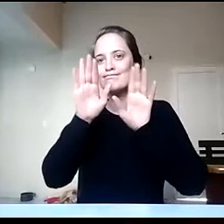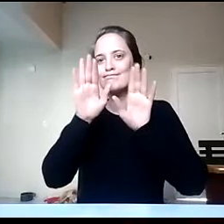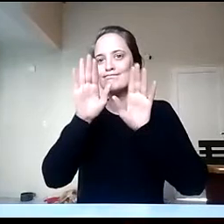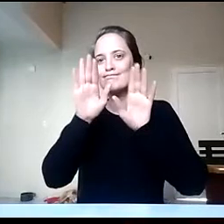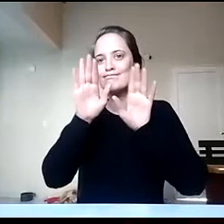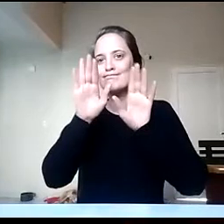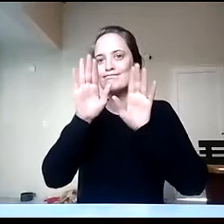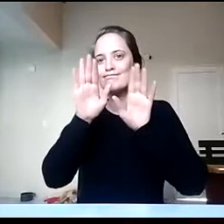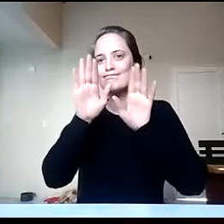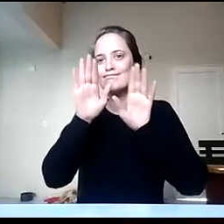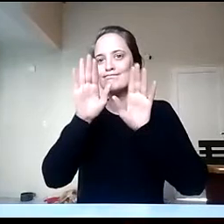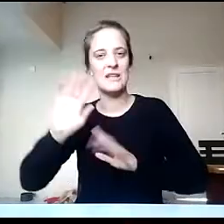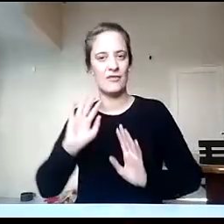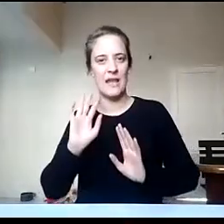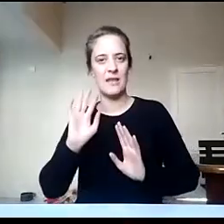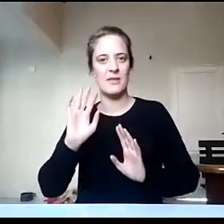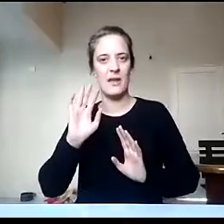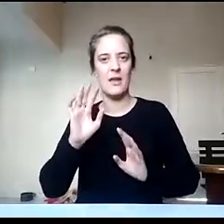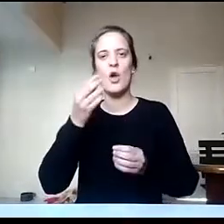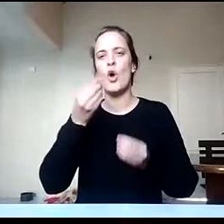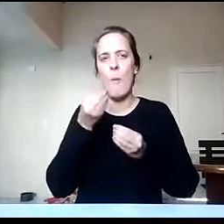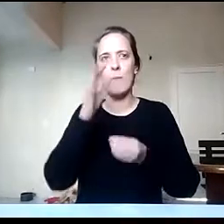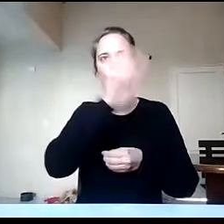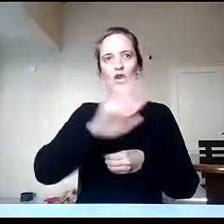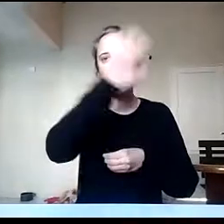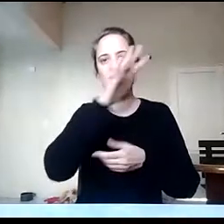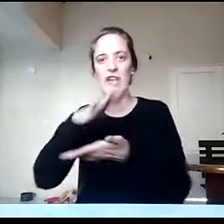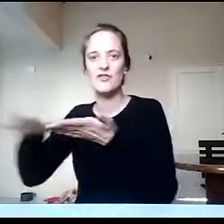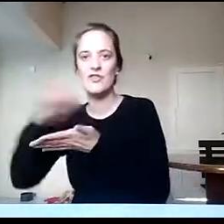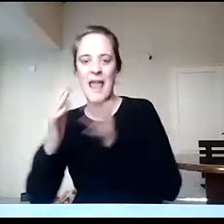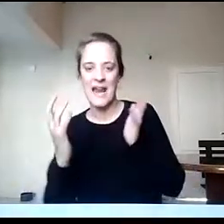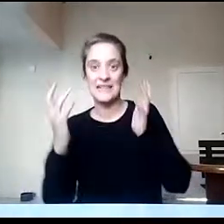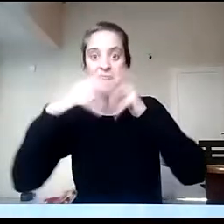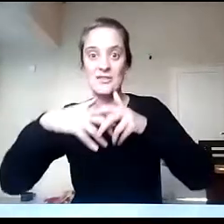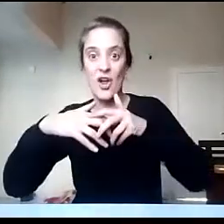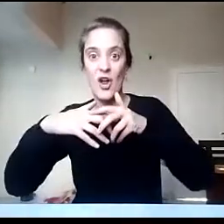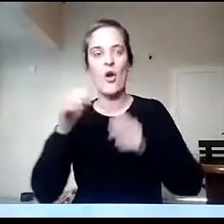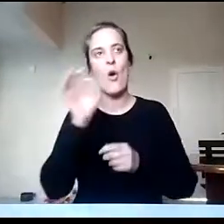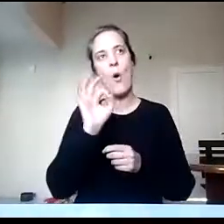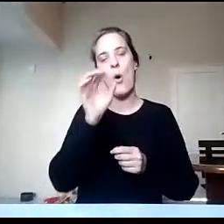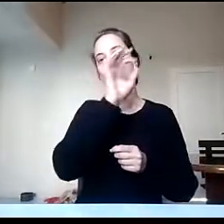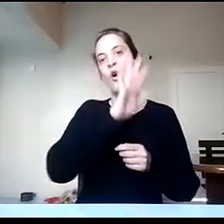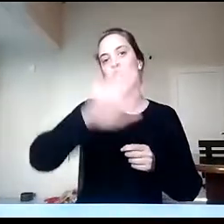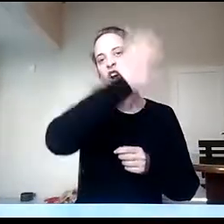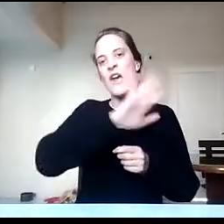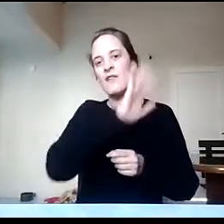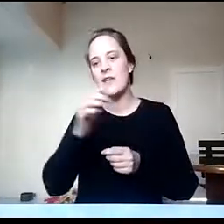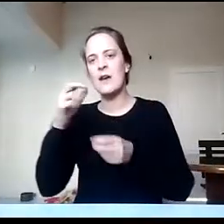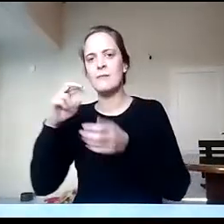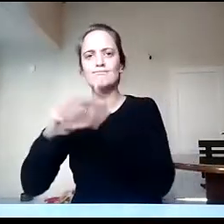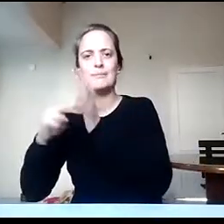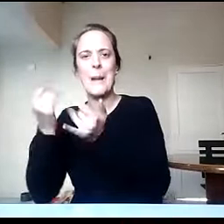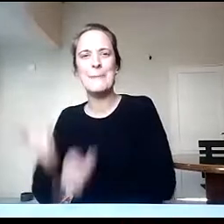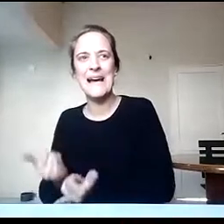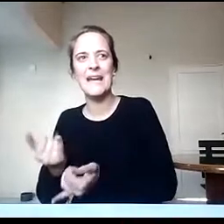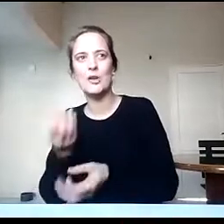A pensar geografía de lo social, a pensar la geografía desde el planteo de problemas que nos ayudan a entender el mundo actual. Por